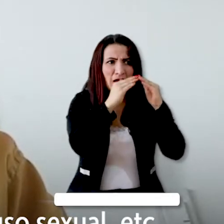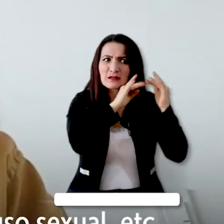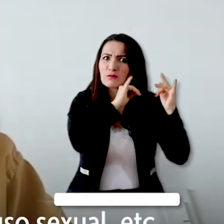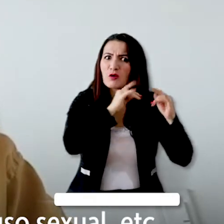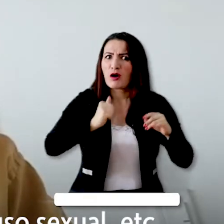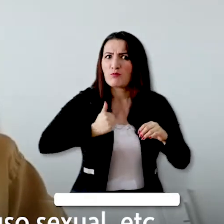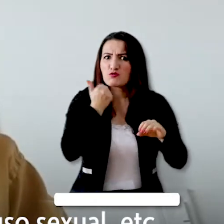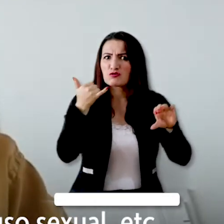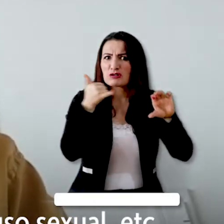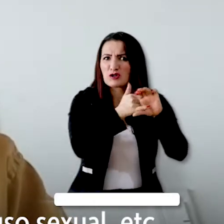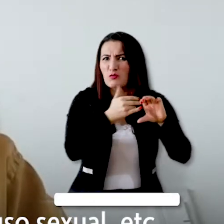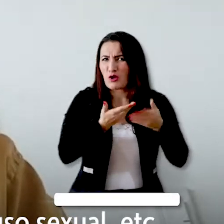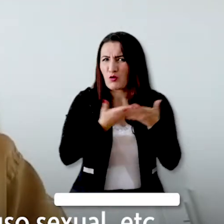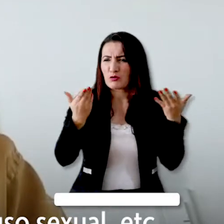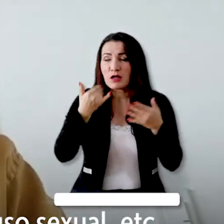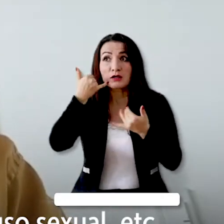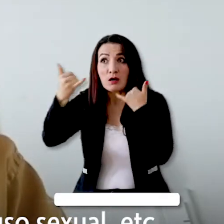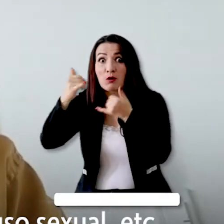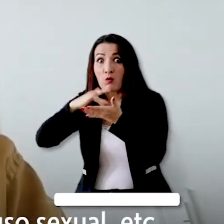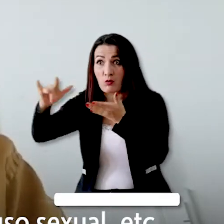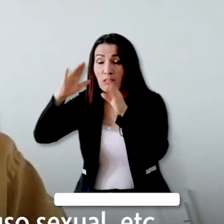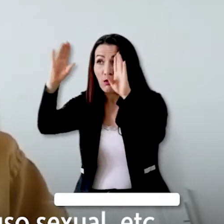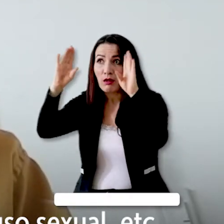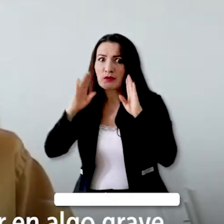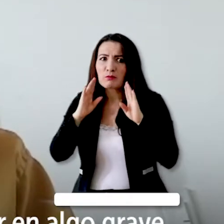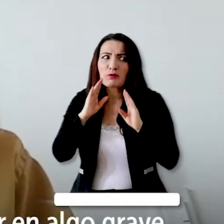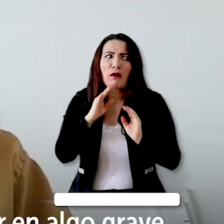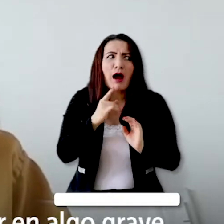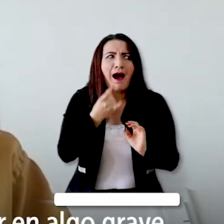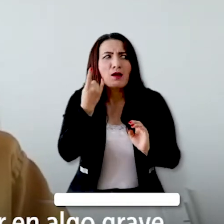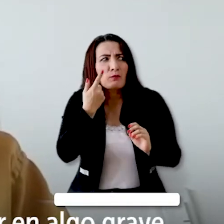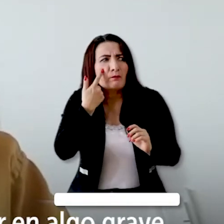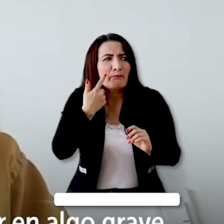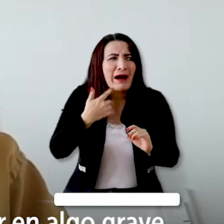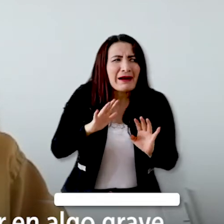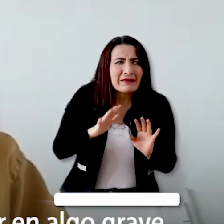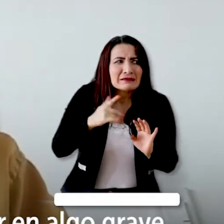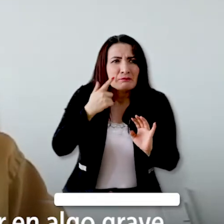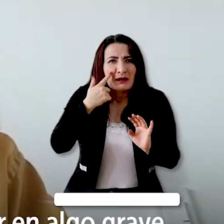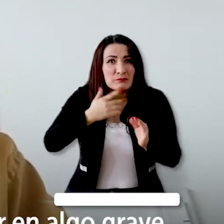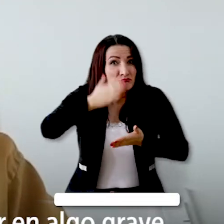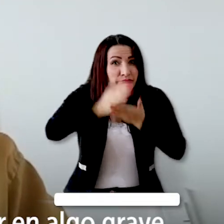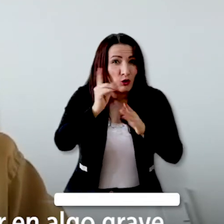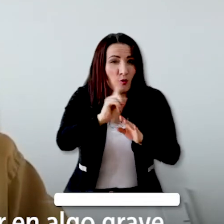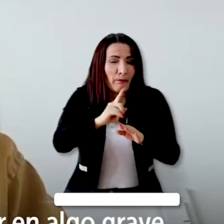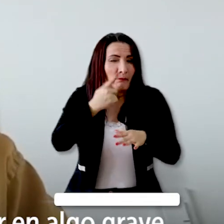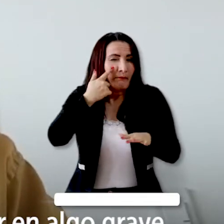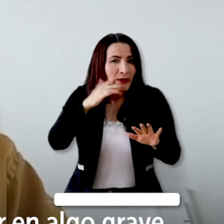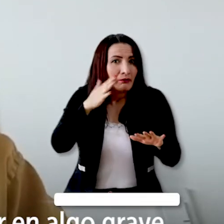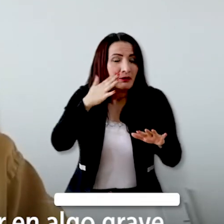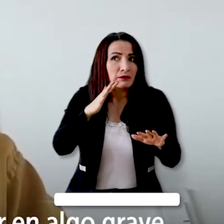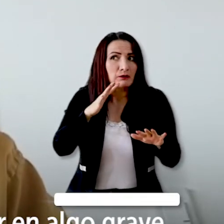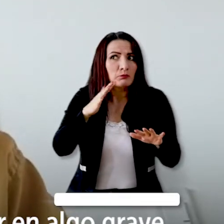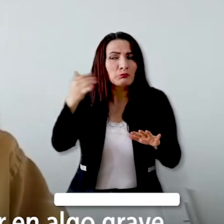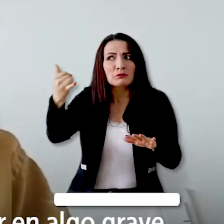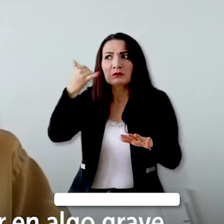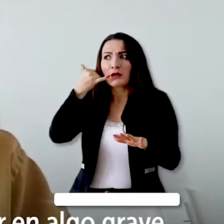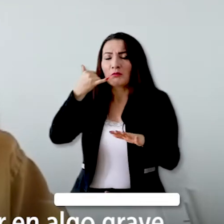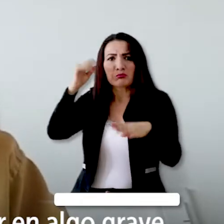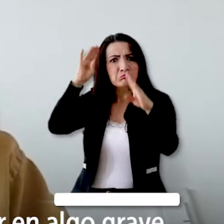violencia intrafamiliar, algún abuso sexual, etc. Pero ante una sospecha que se puede convertir en algo grave,